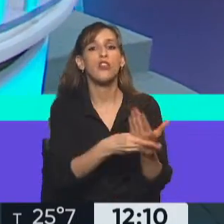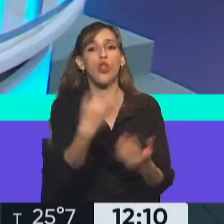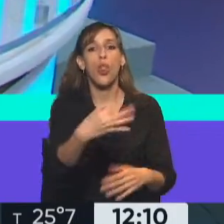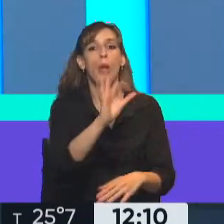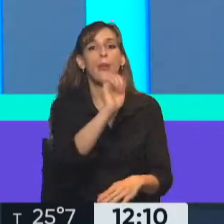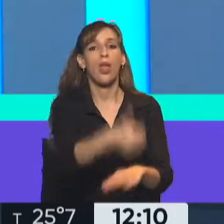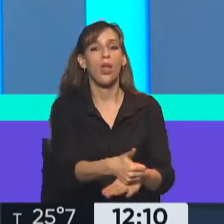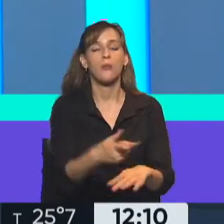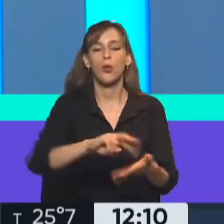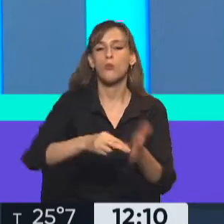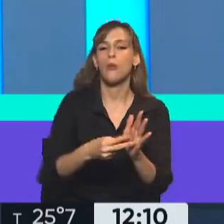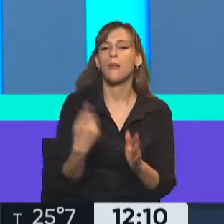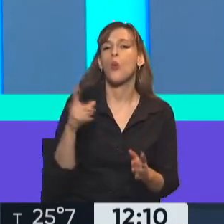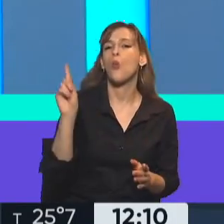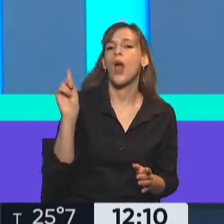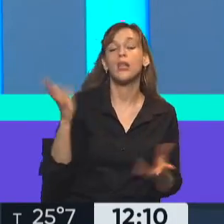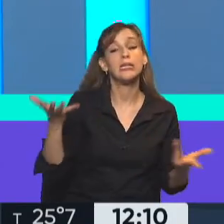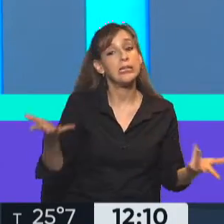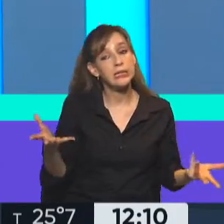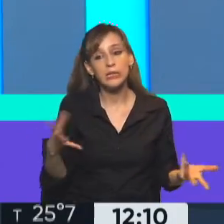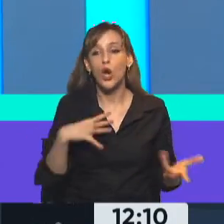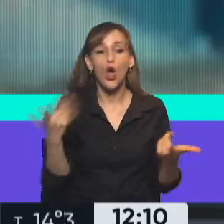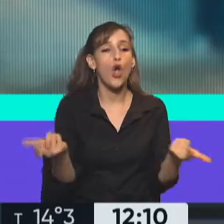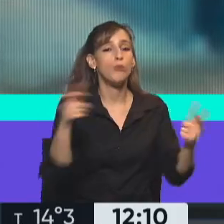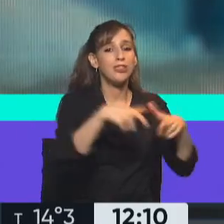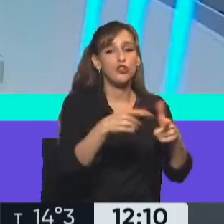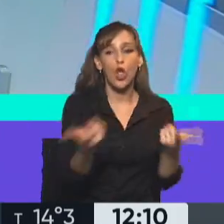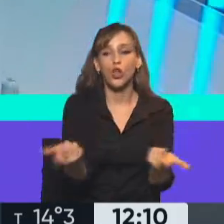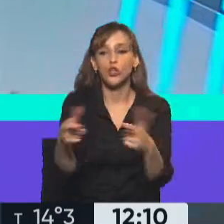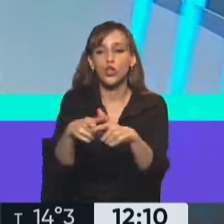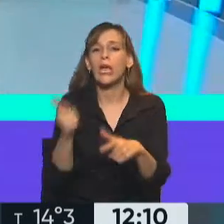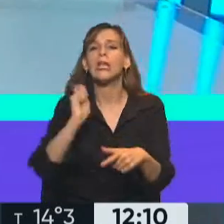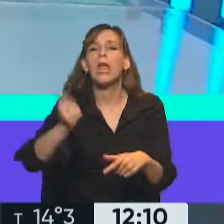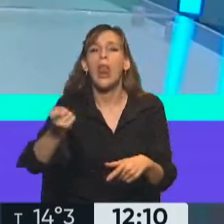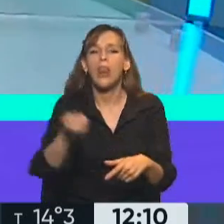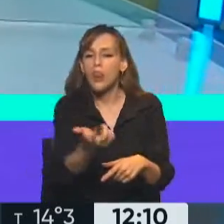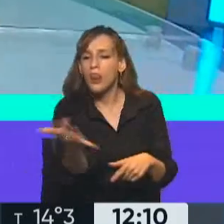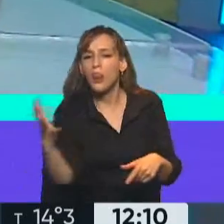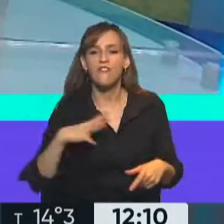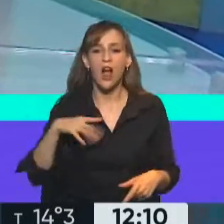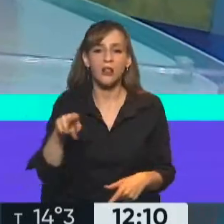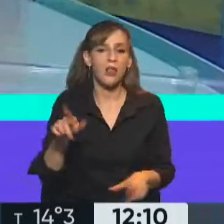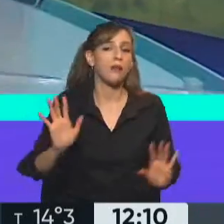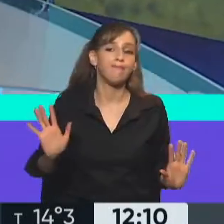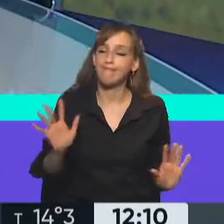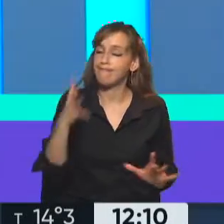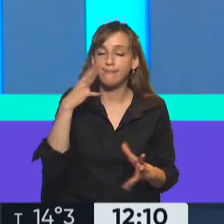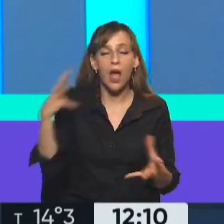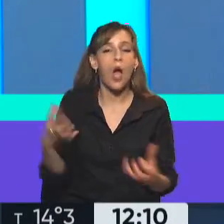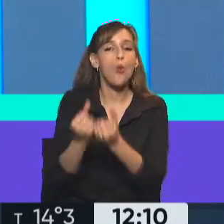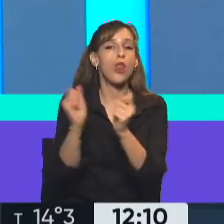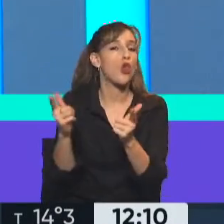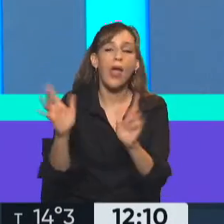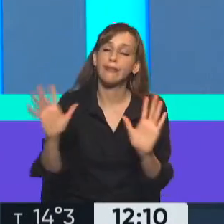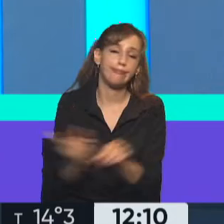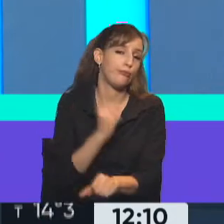en la Cámara de Diputados, que no se ponen de acuerdo en la conformación de las comisiones. Y ahí es imposible que se reúna la comisión si no están primero definidas las autoridades. Rápidamente el